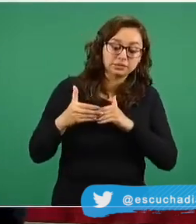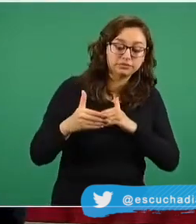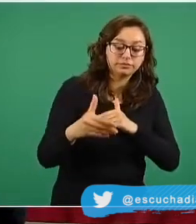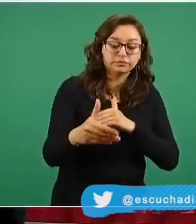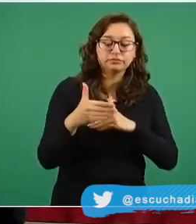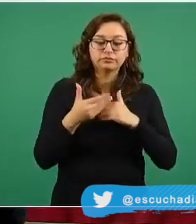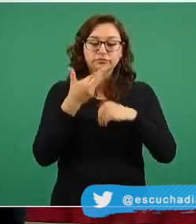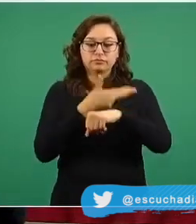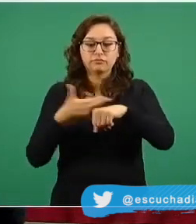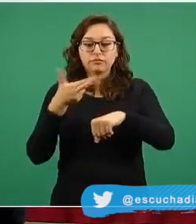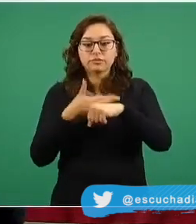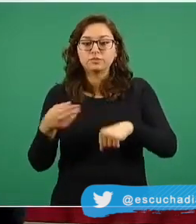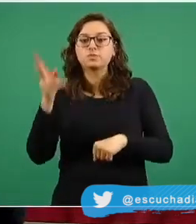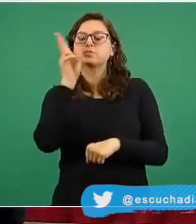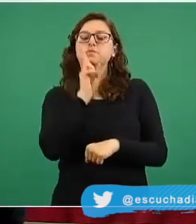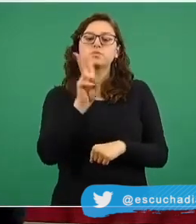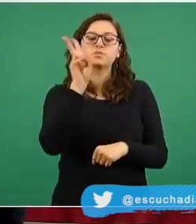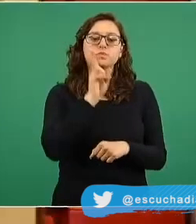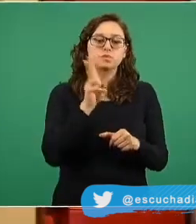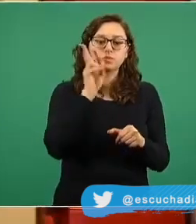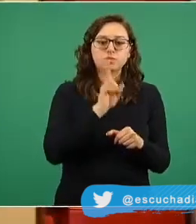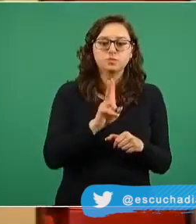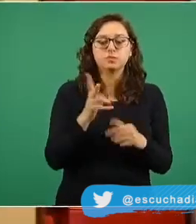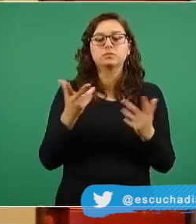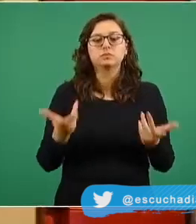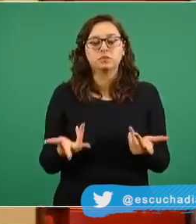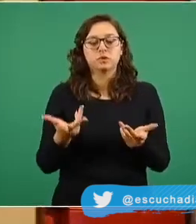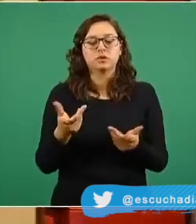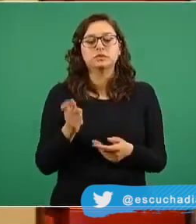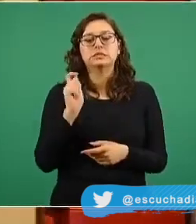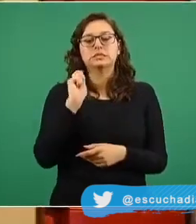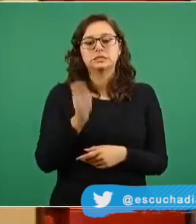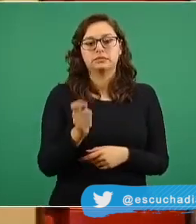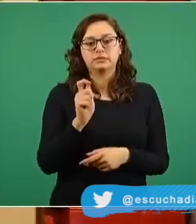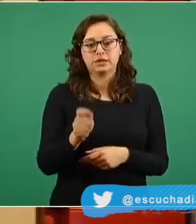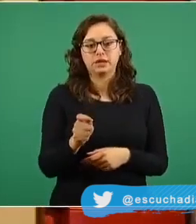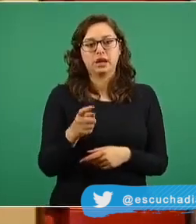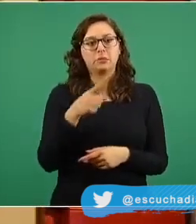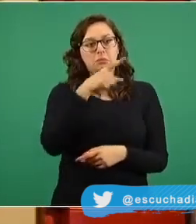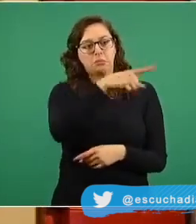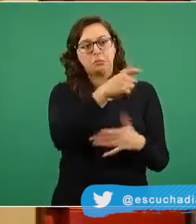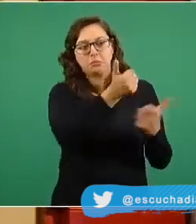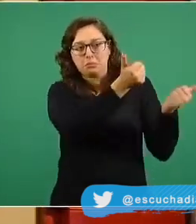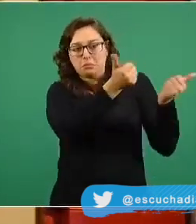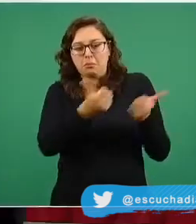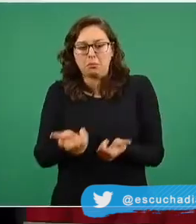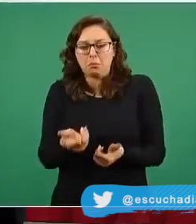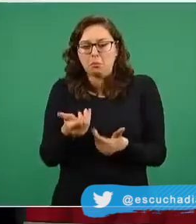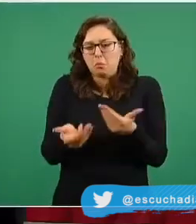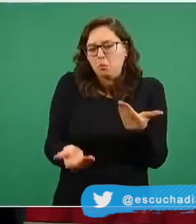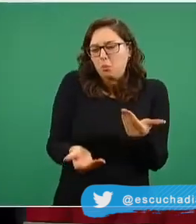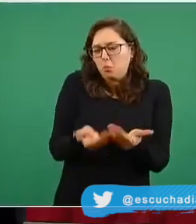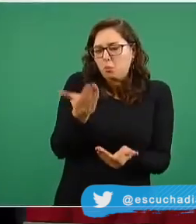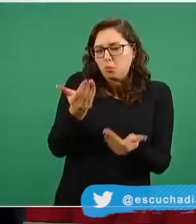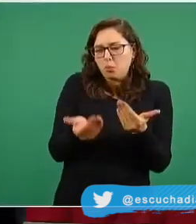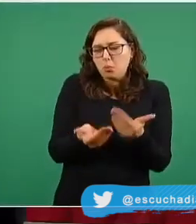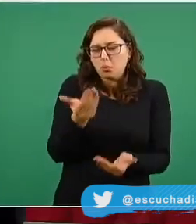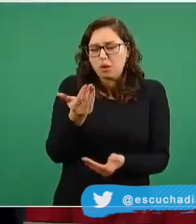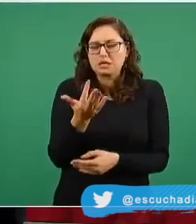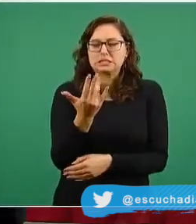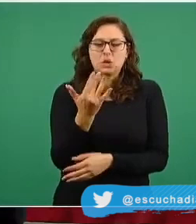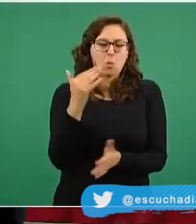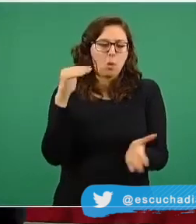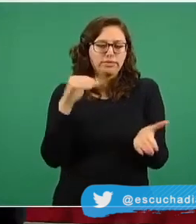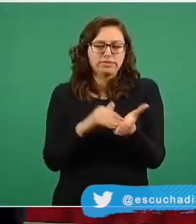calibración decidimos aprovechar los primeros embarques que son de un tamaño relativamente modesto poco más de